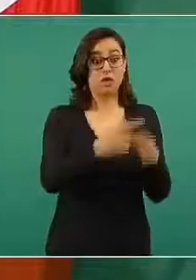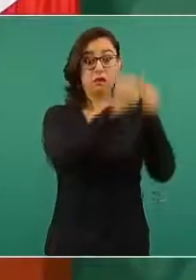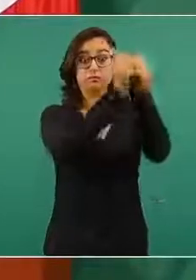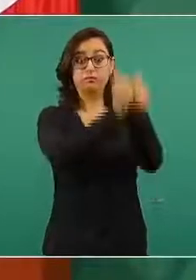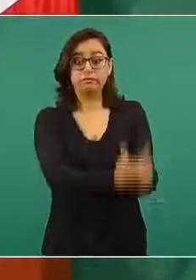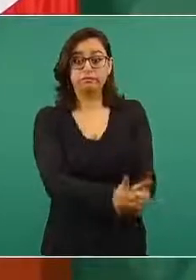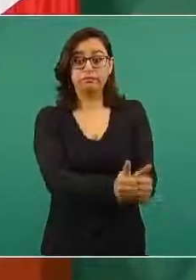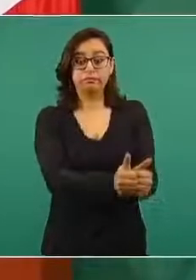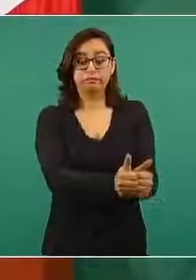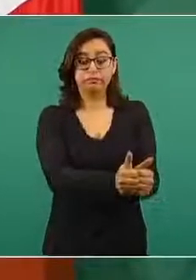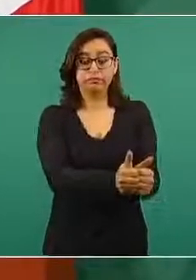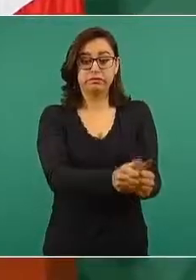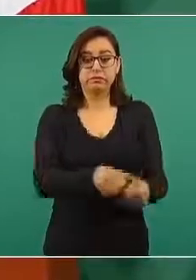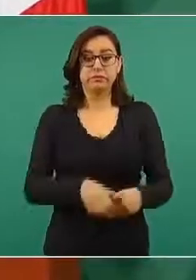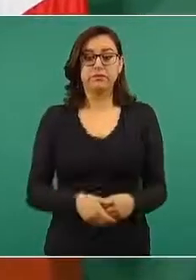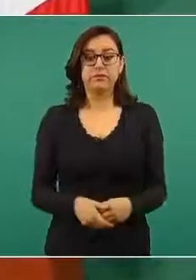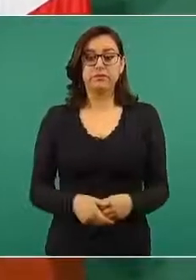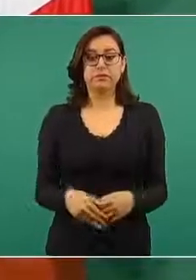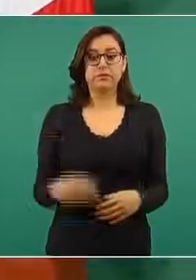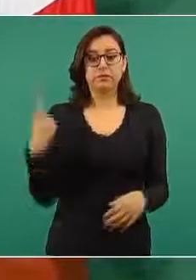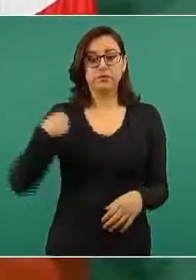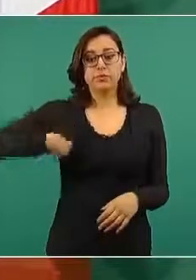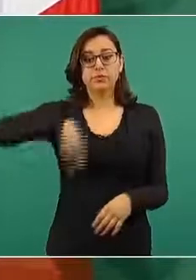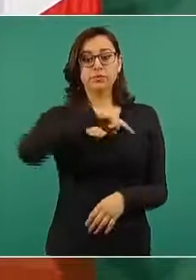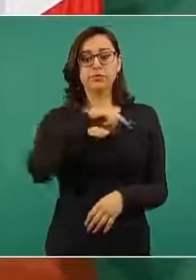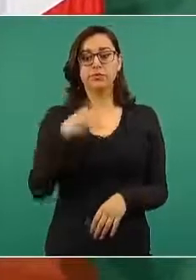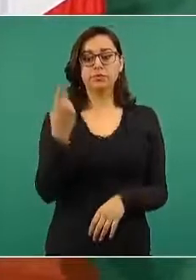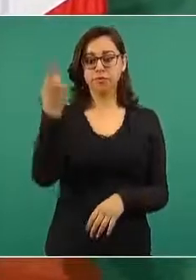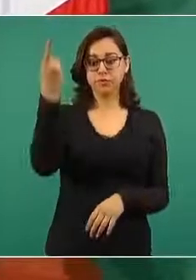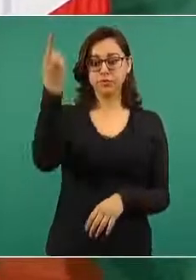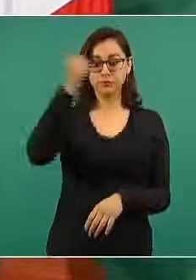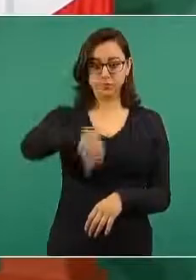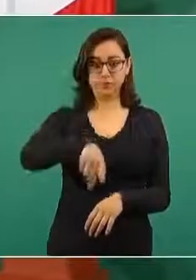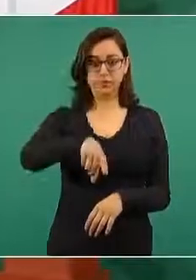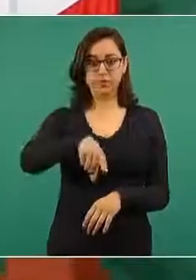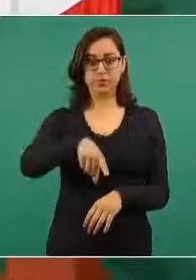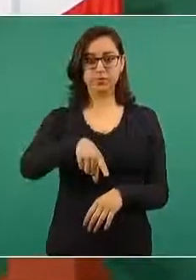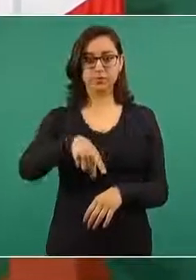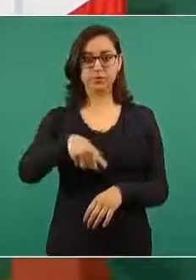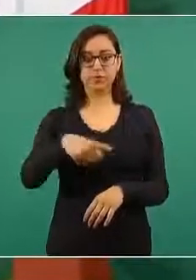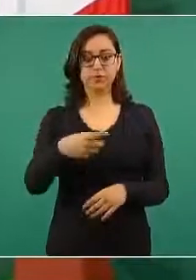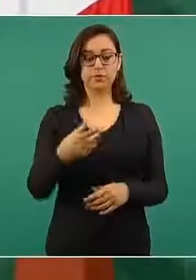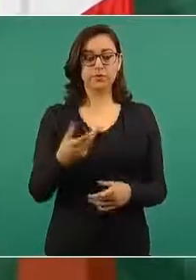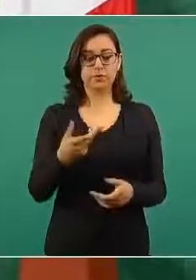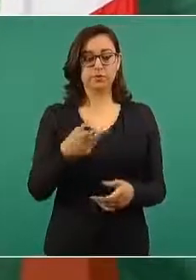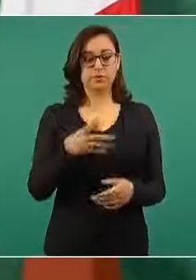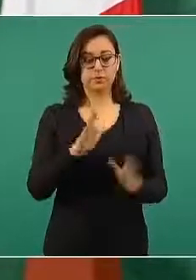pedimos instrucciones para que se trasladaran,